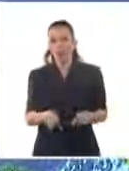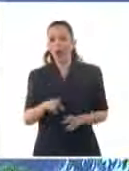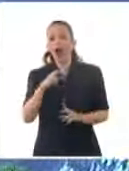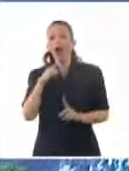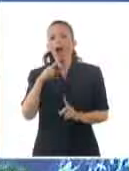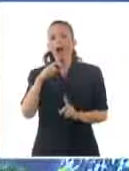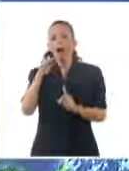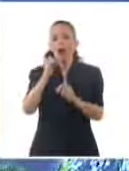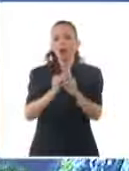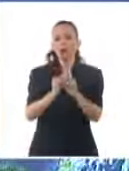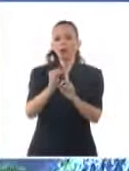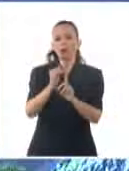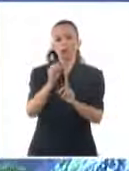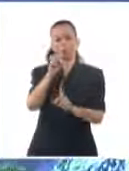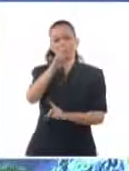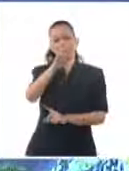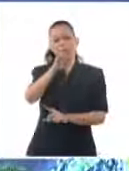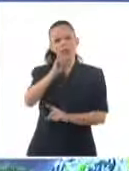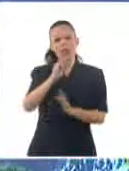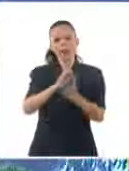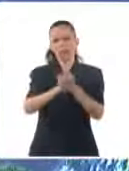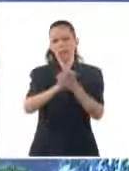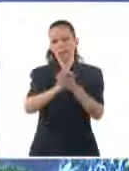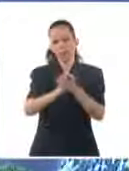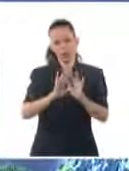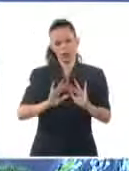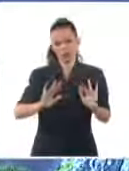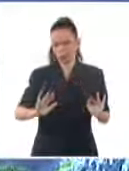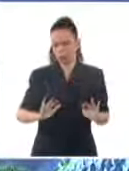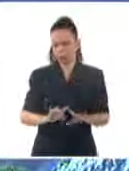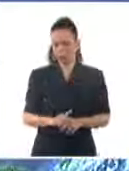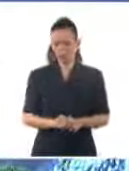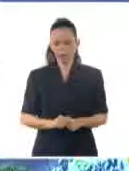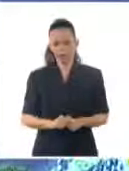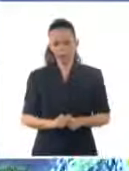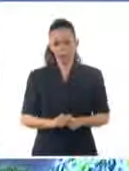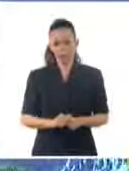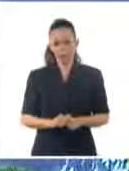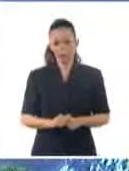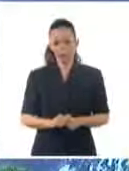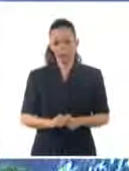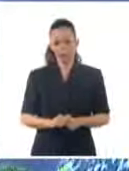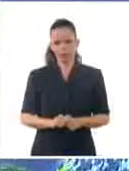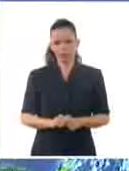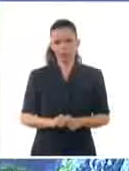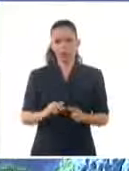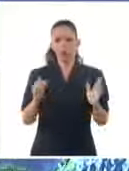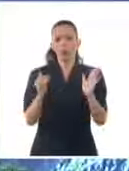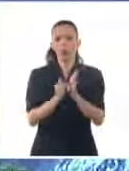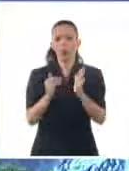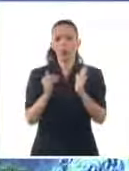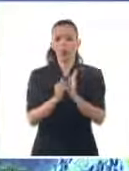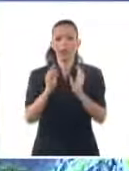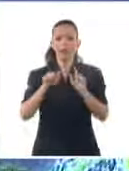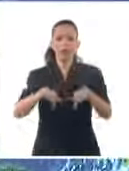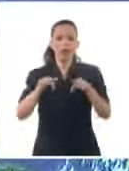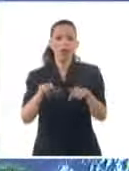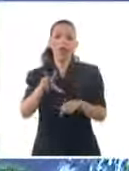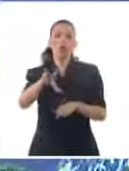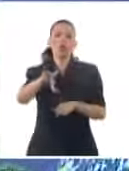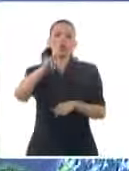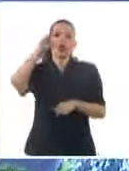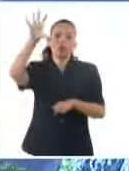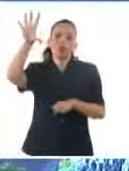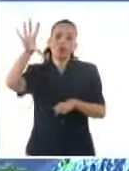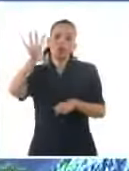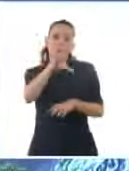registrados en la estación meteorológica de San Juan y Martínez. Sin embargo, durante esta tarde ya avanza un nuevo frente frío por el Golfo